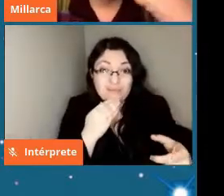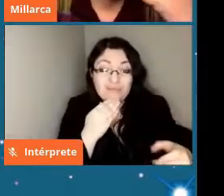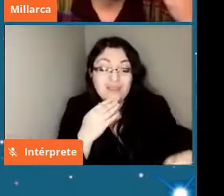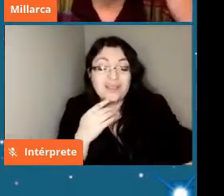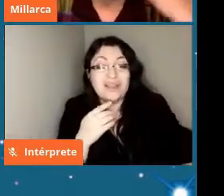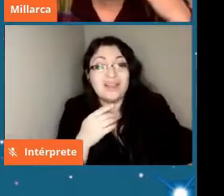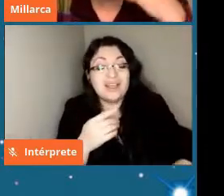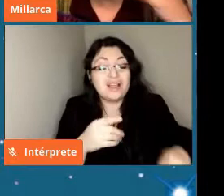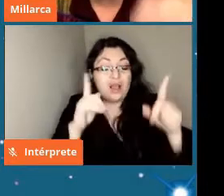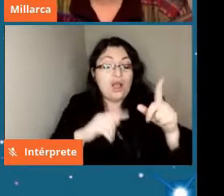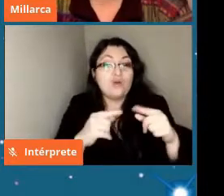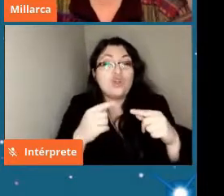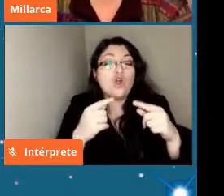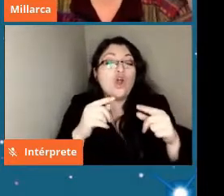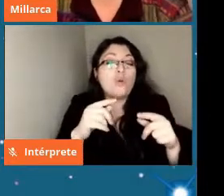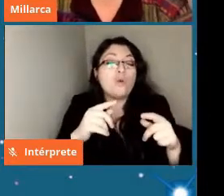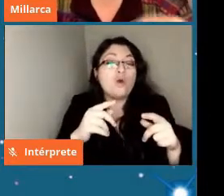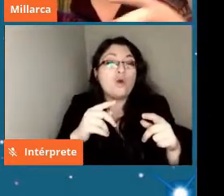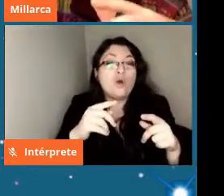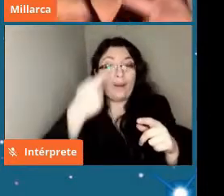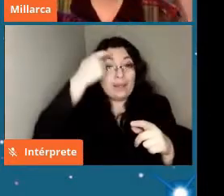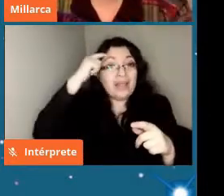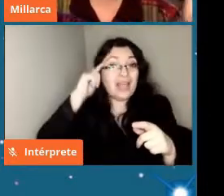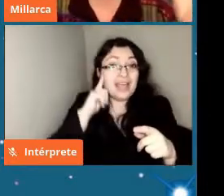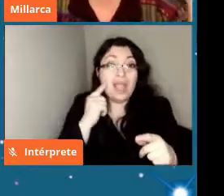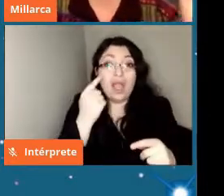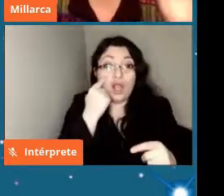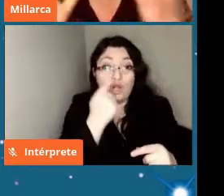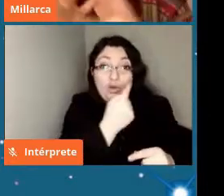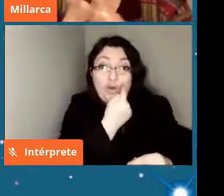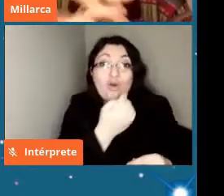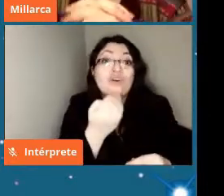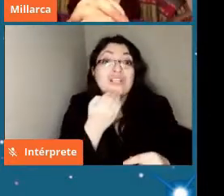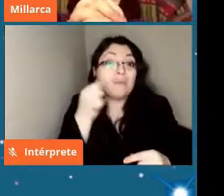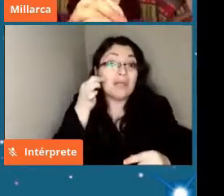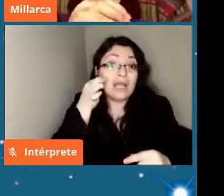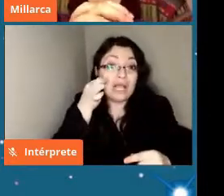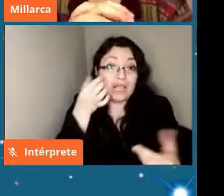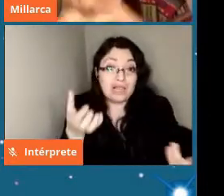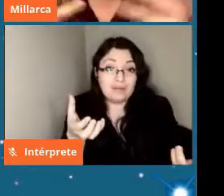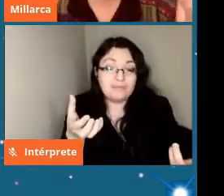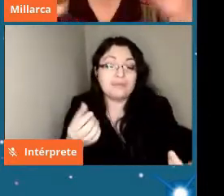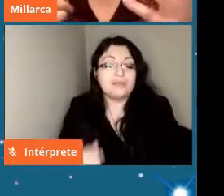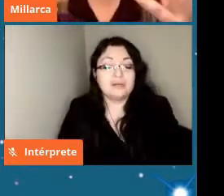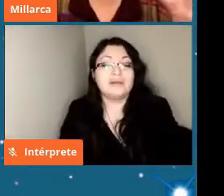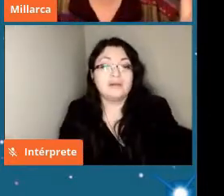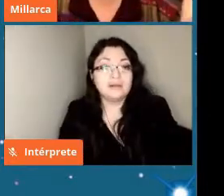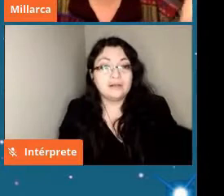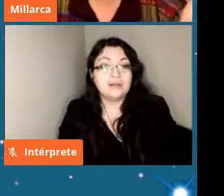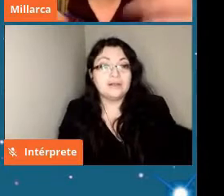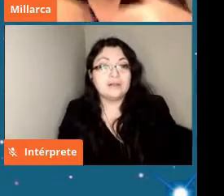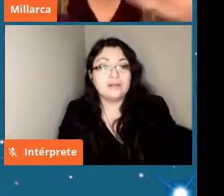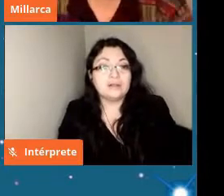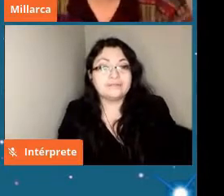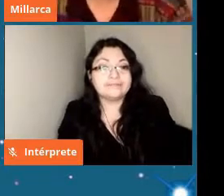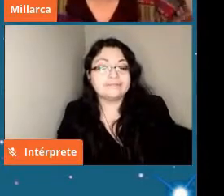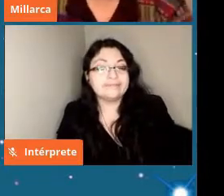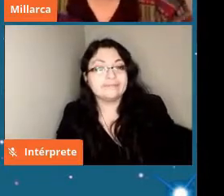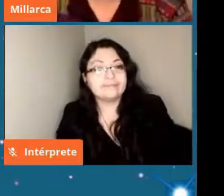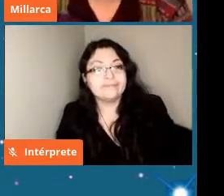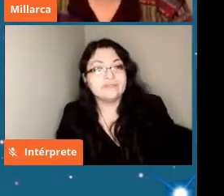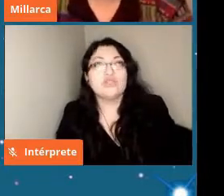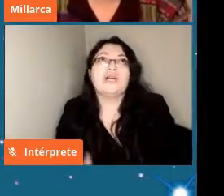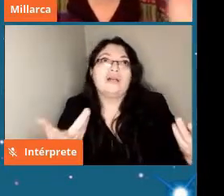daños oculares o en la piel entonces es algo de lo cual tenemos que o sea